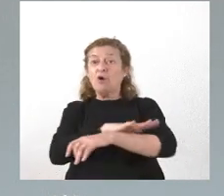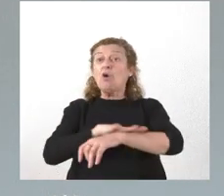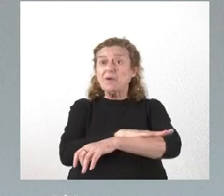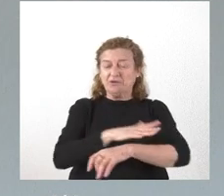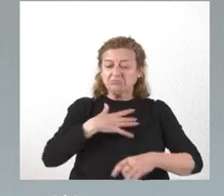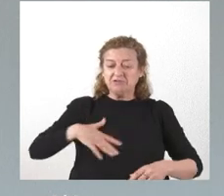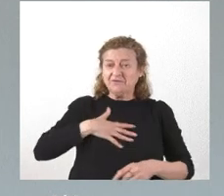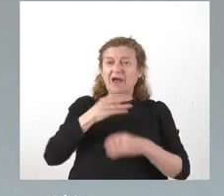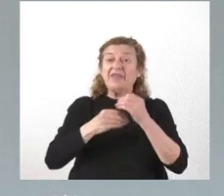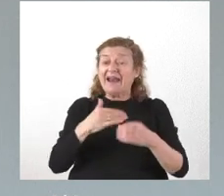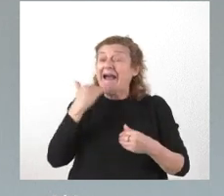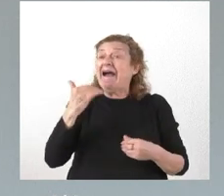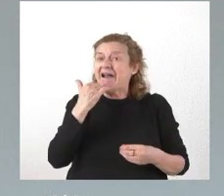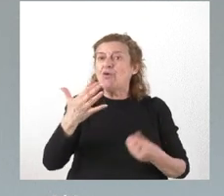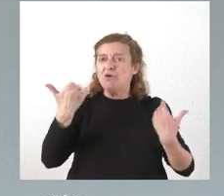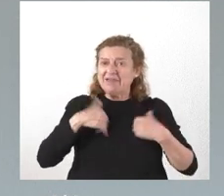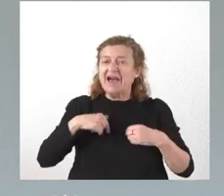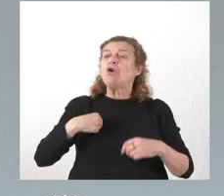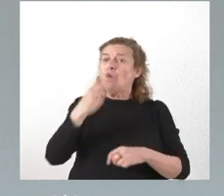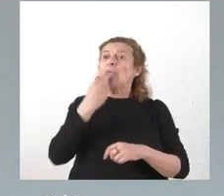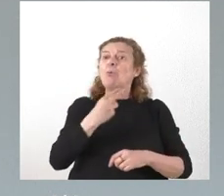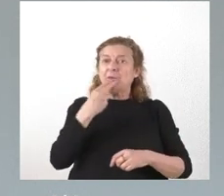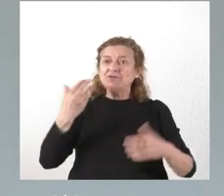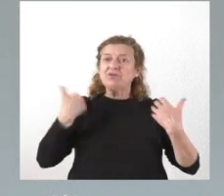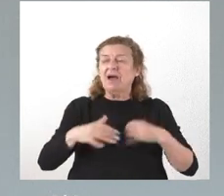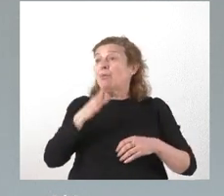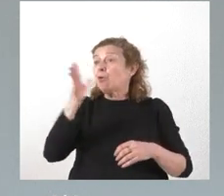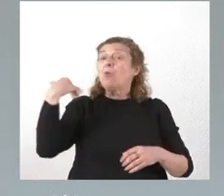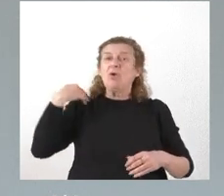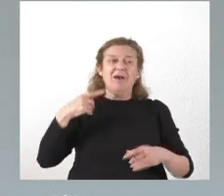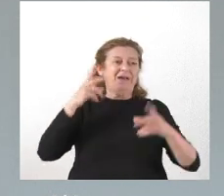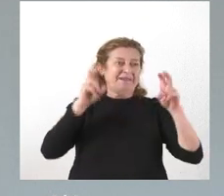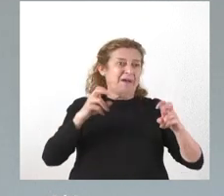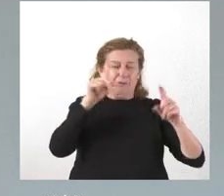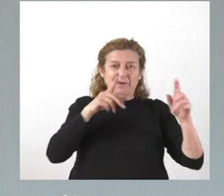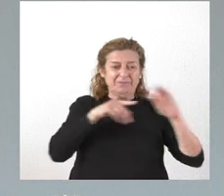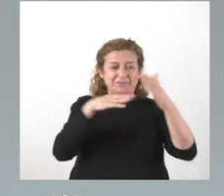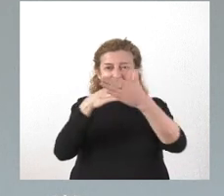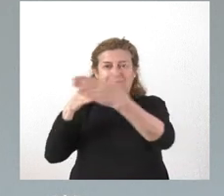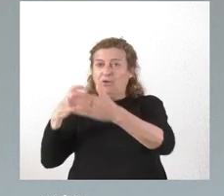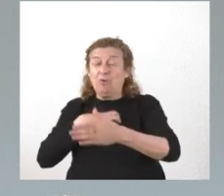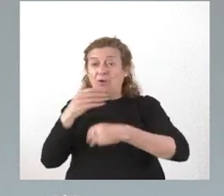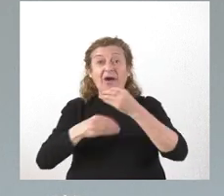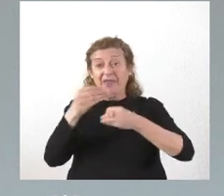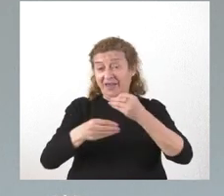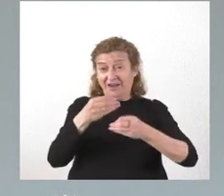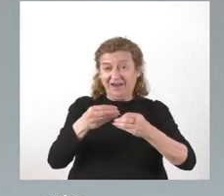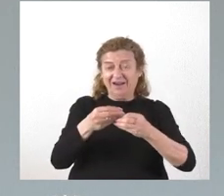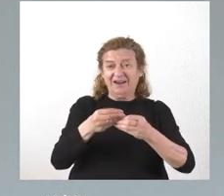efecto algo que teníamos comprometido y que, por diversas vicisitudes, hasta este momento no se había podido